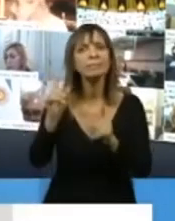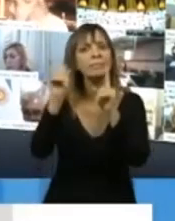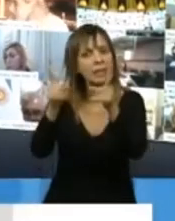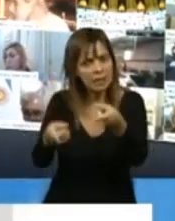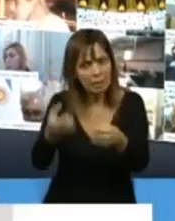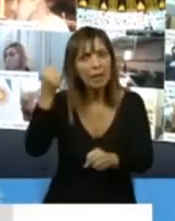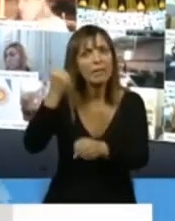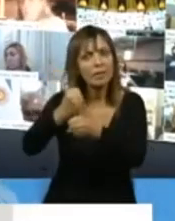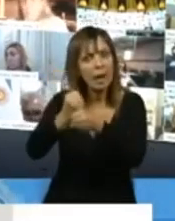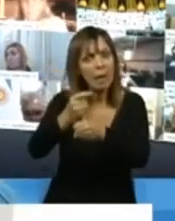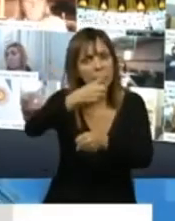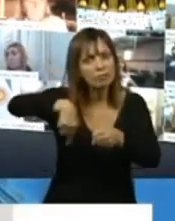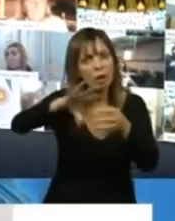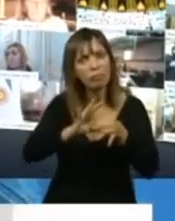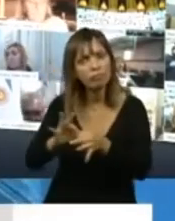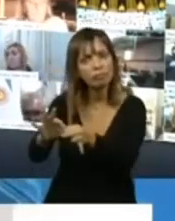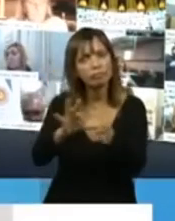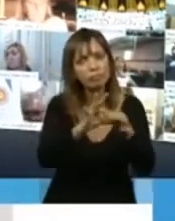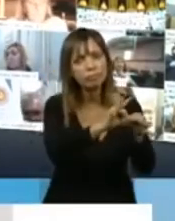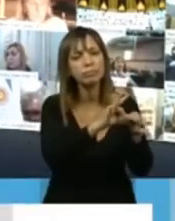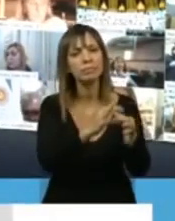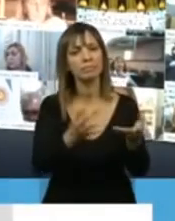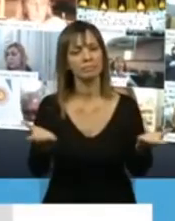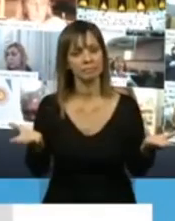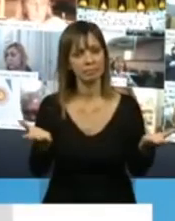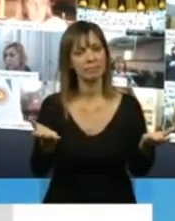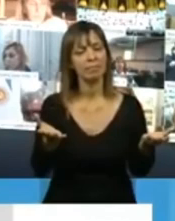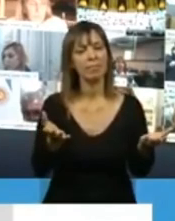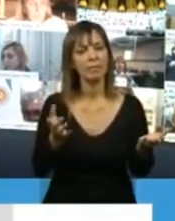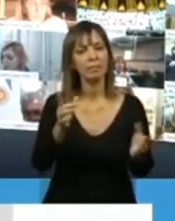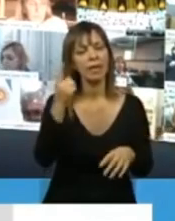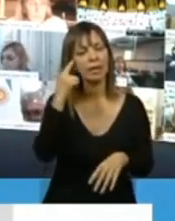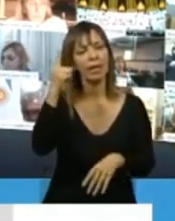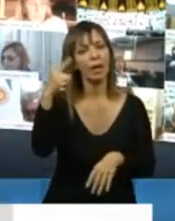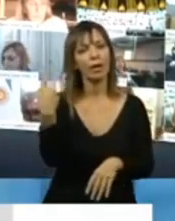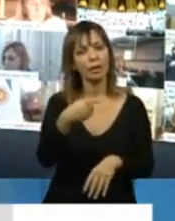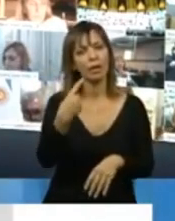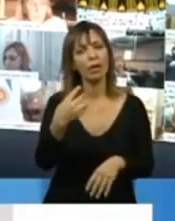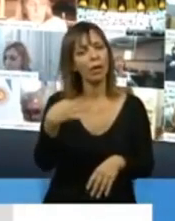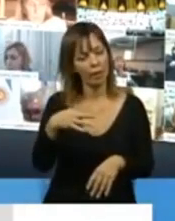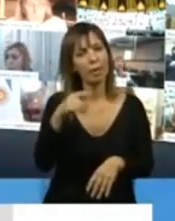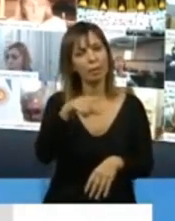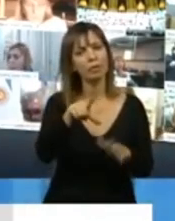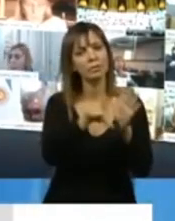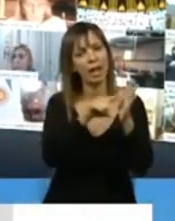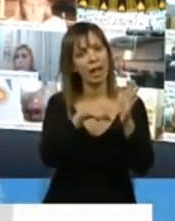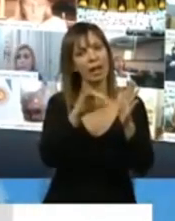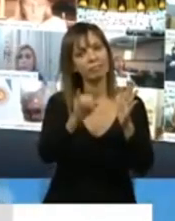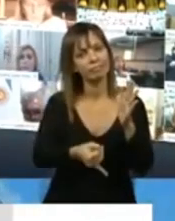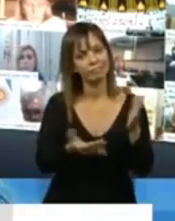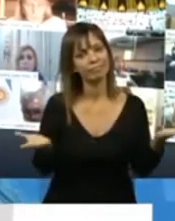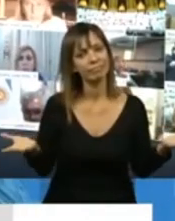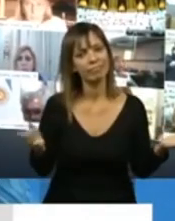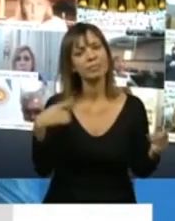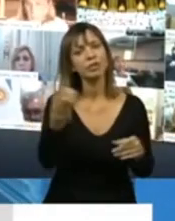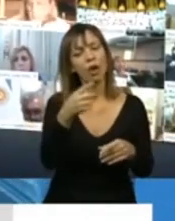trabajando articuladamente y en conjunto. Creo que nos merecemos esta ley. Por eso, creo, diputados y